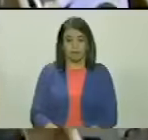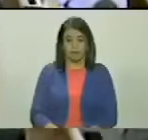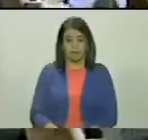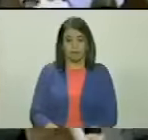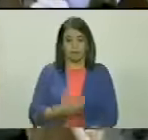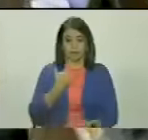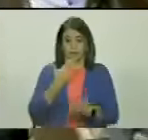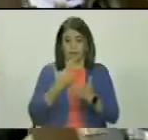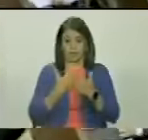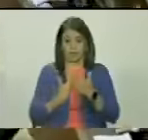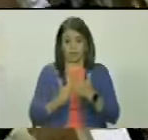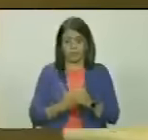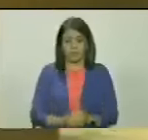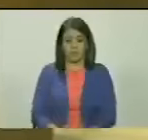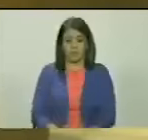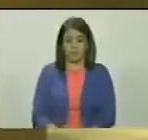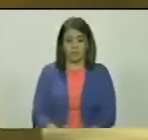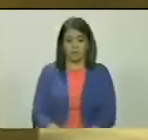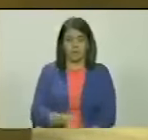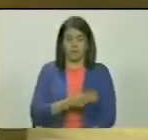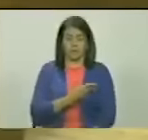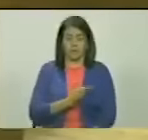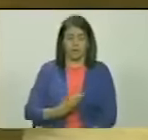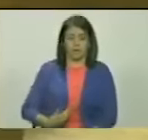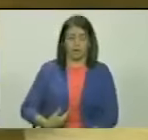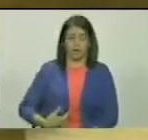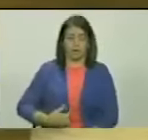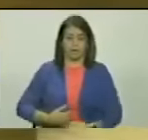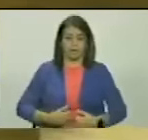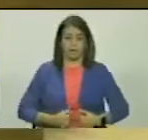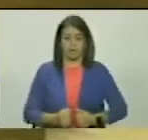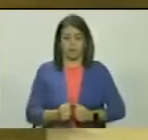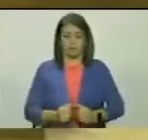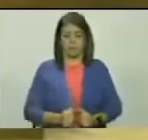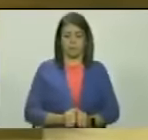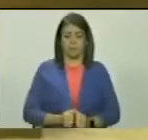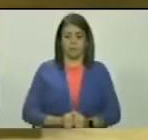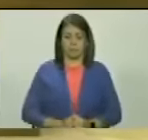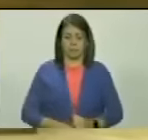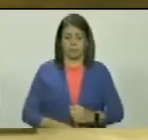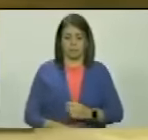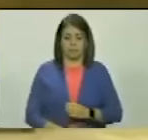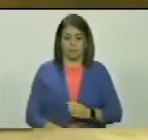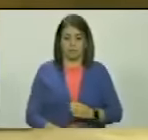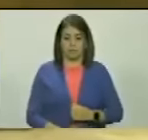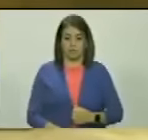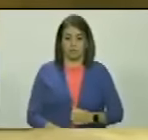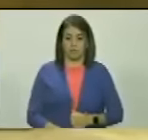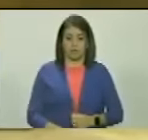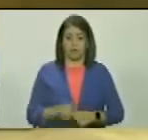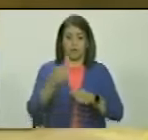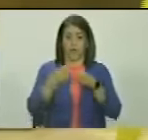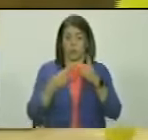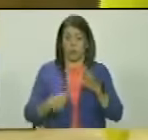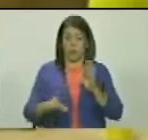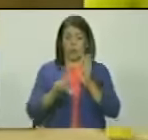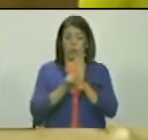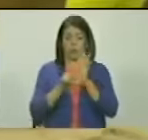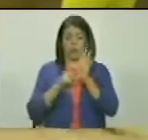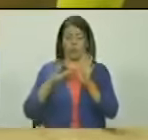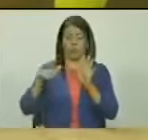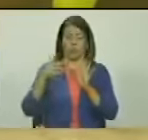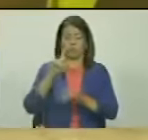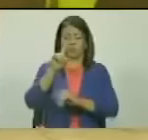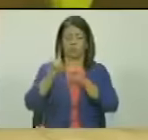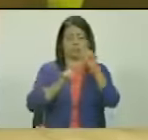Gracias, presidente. Fíjese, una de las cosas que de esta ley, cuando